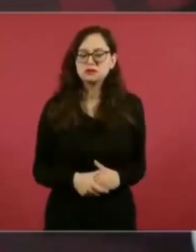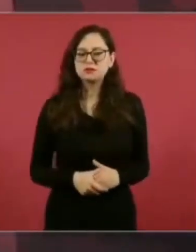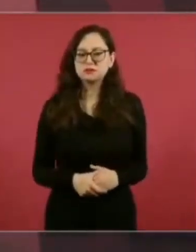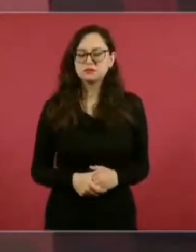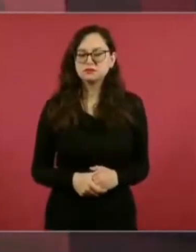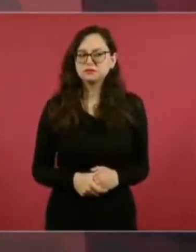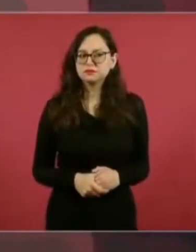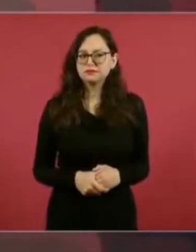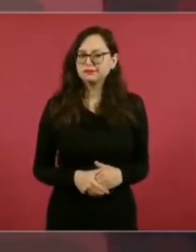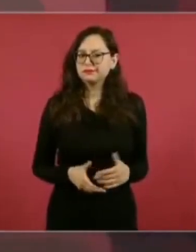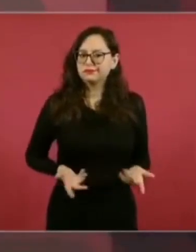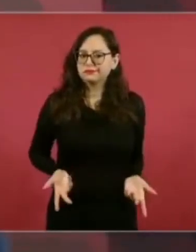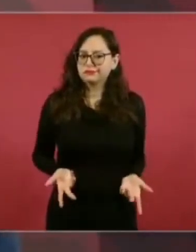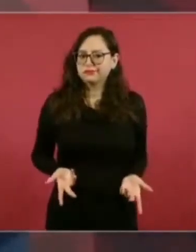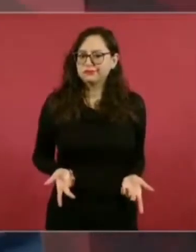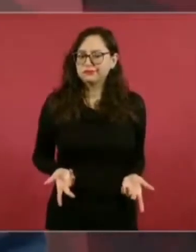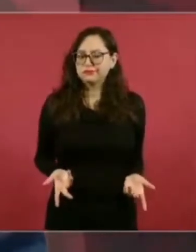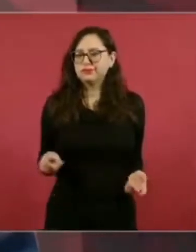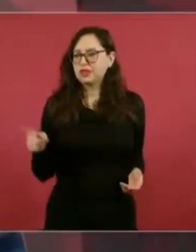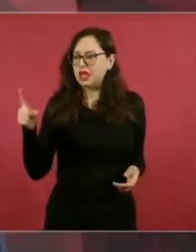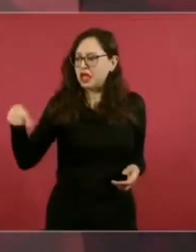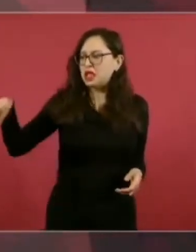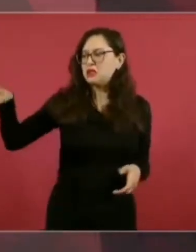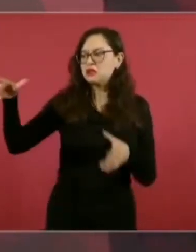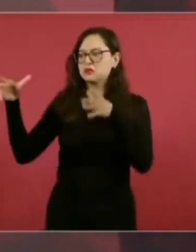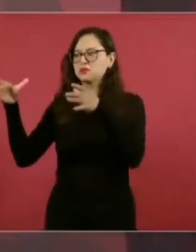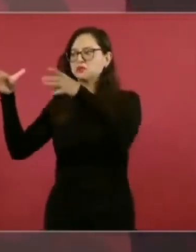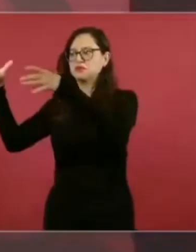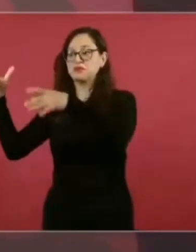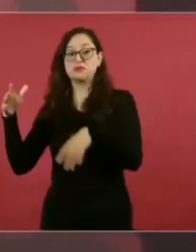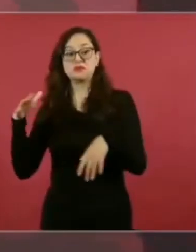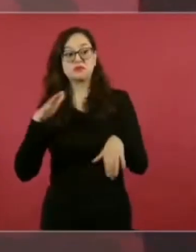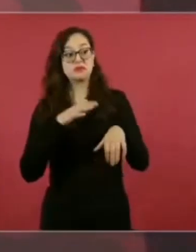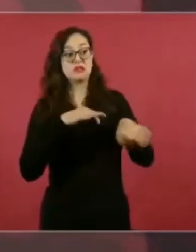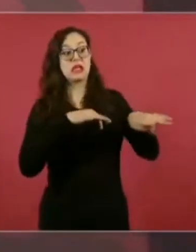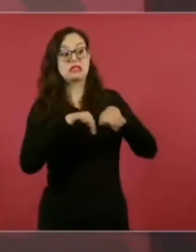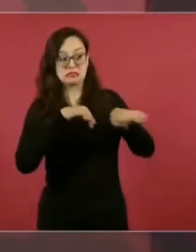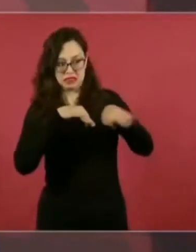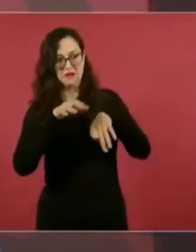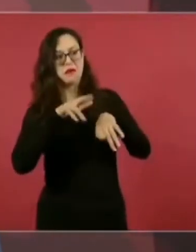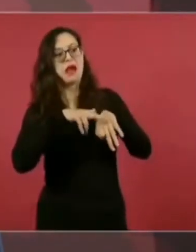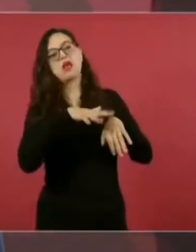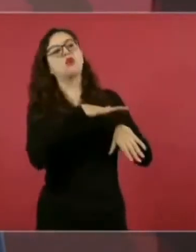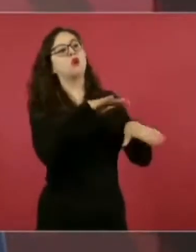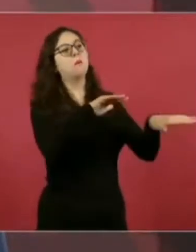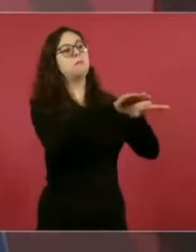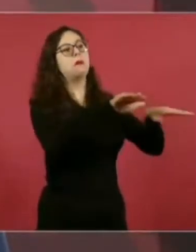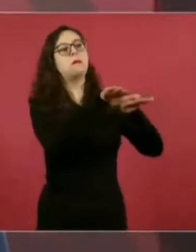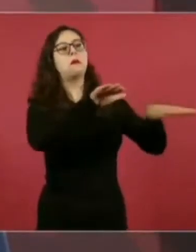a los trabajadores del Poder Judicial,